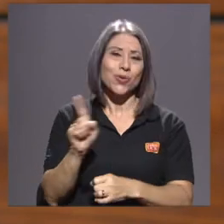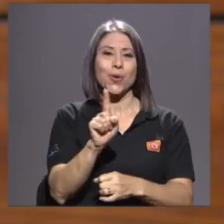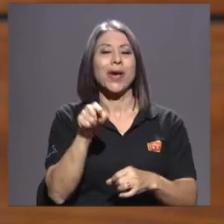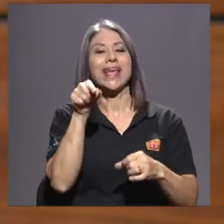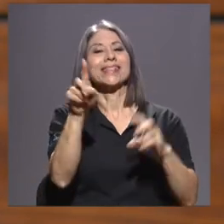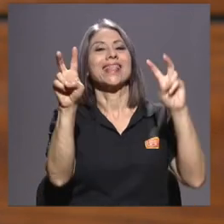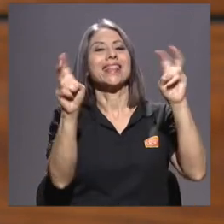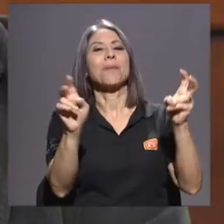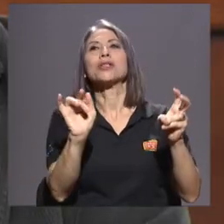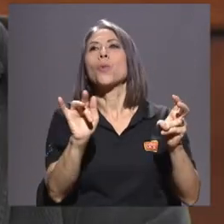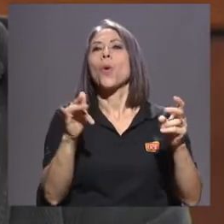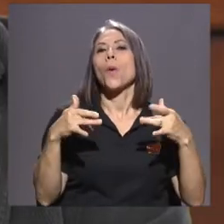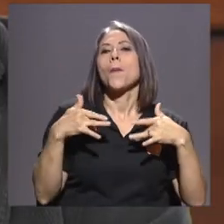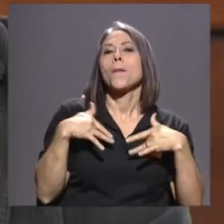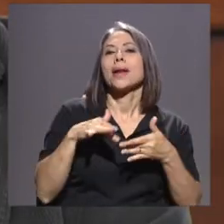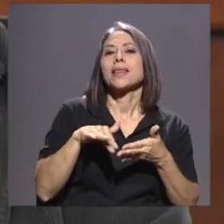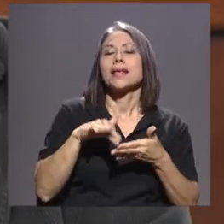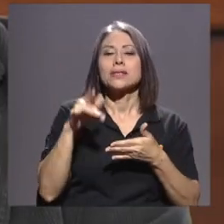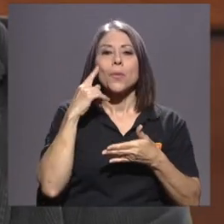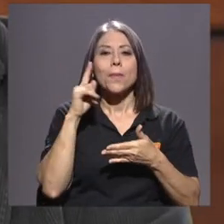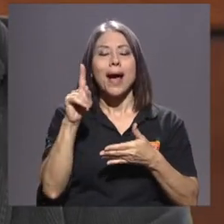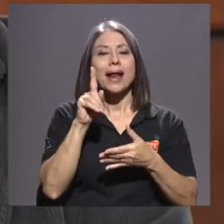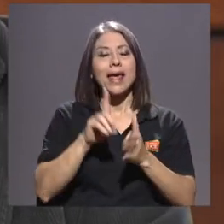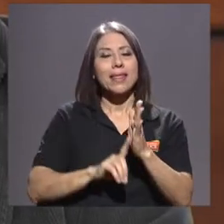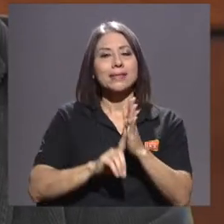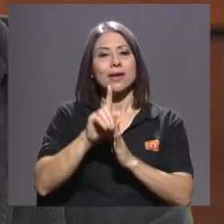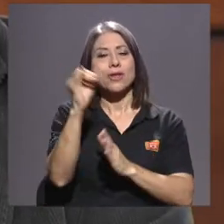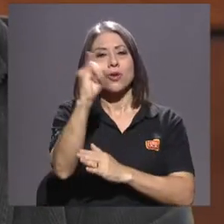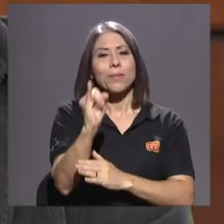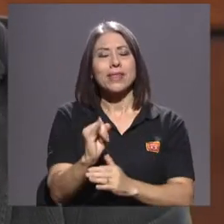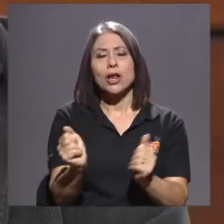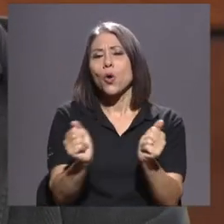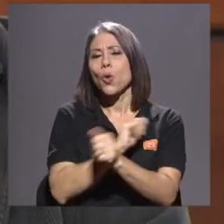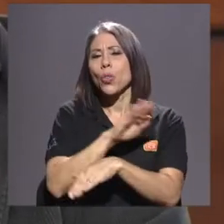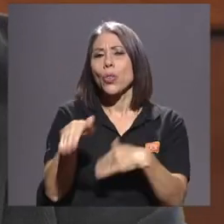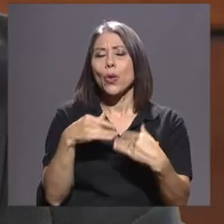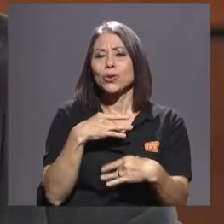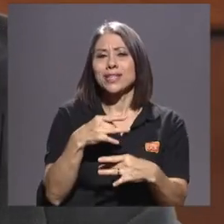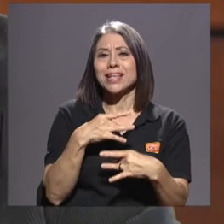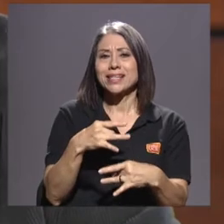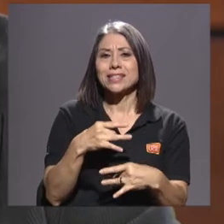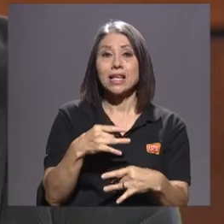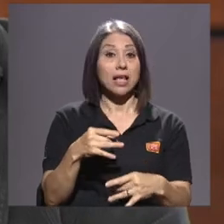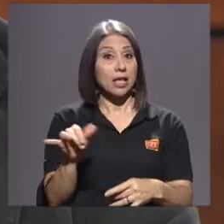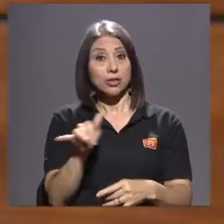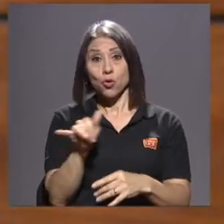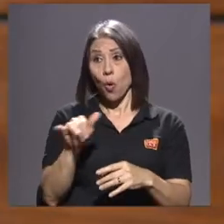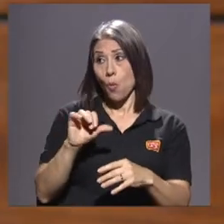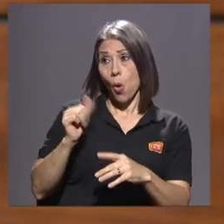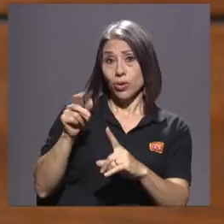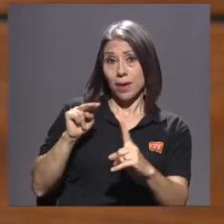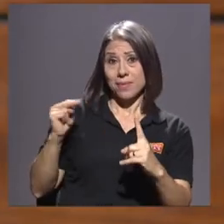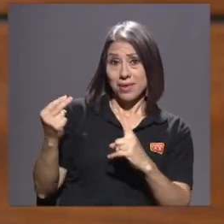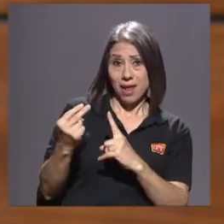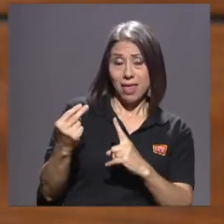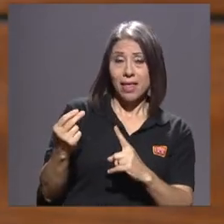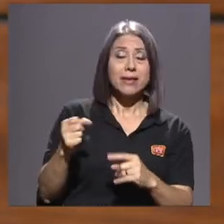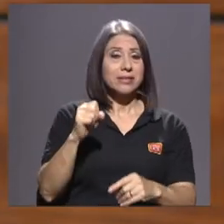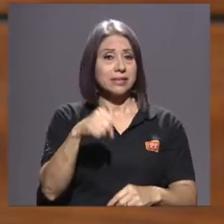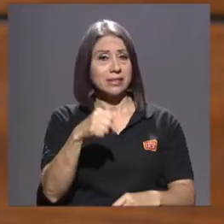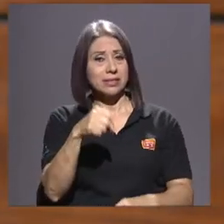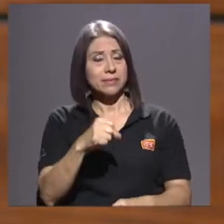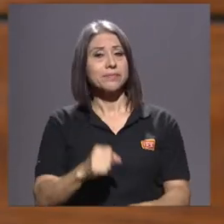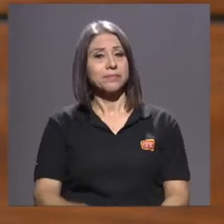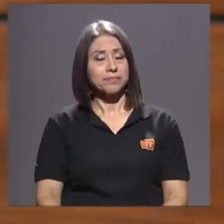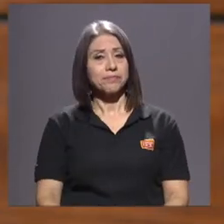desarrollar una pintura que condensa todos los intereses que ha tenido este artista a lo largo de su vida. Es como otra mirada también, utilizando este